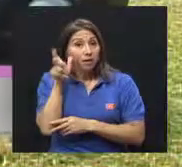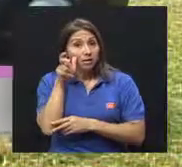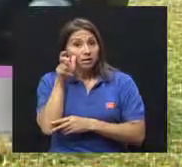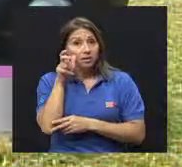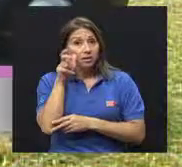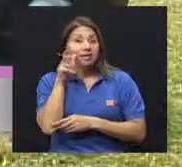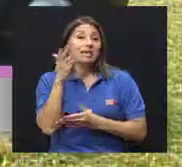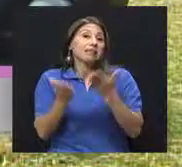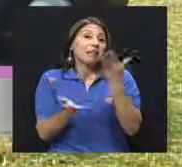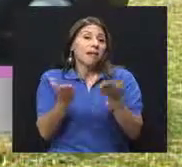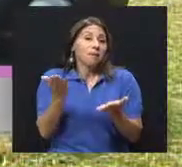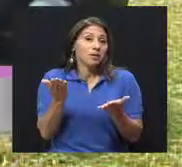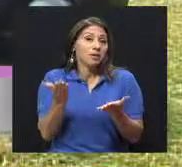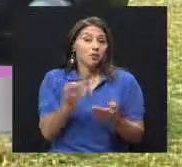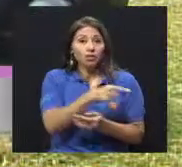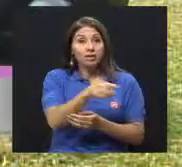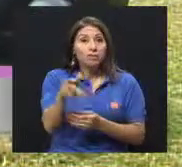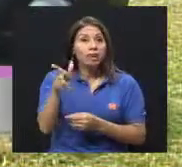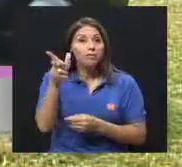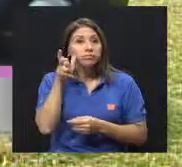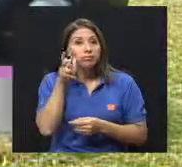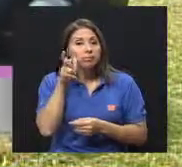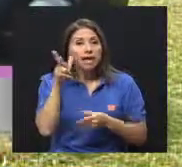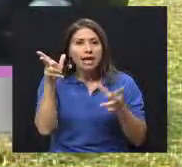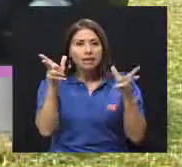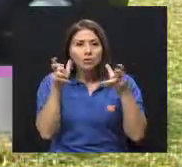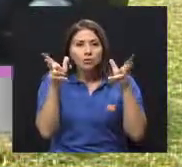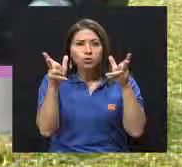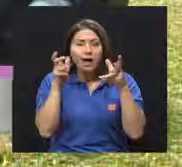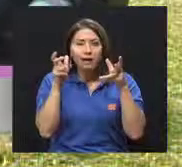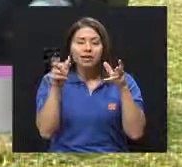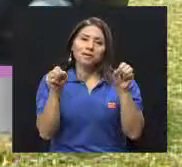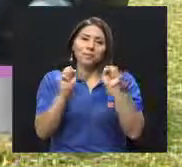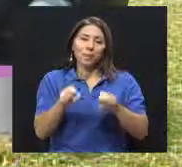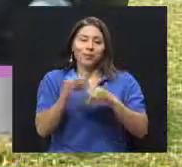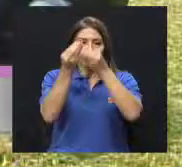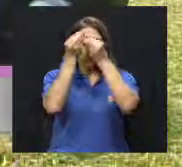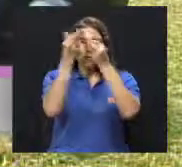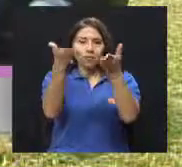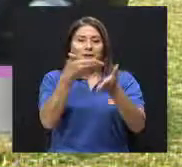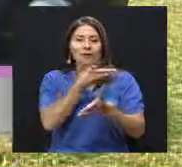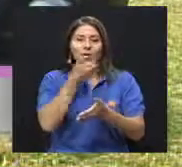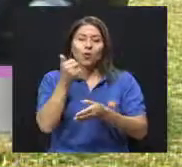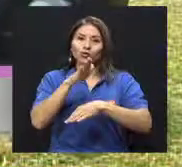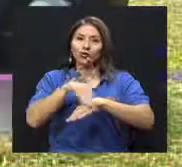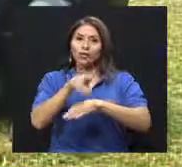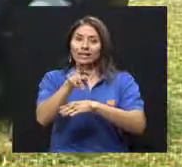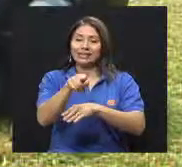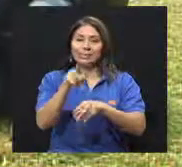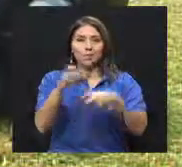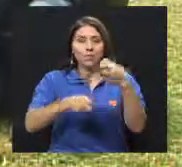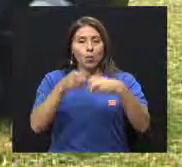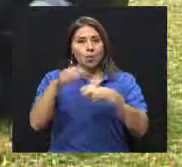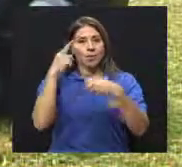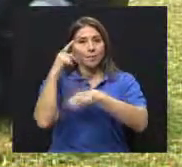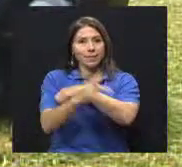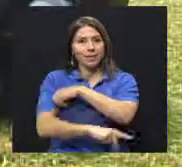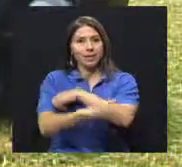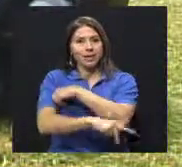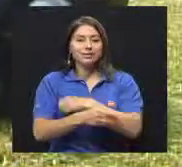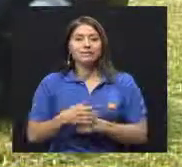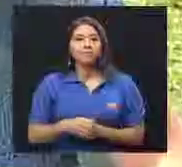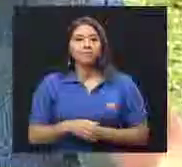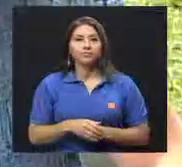oír y escuchar y poder informar mejor sobre este grave problema para el país. Sería